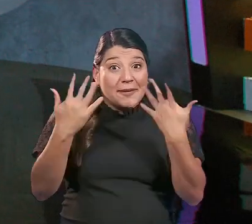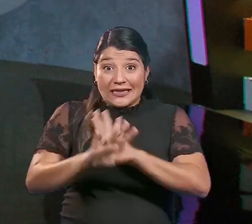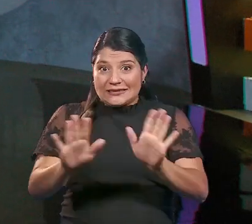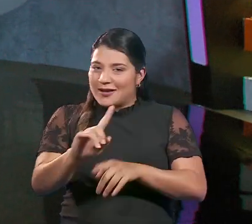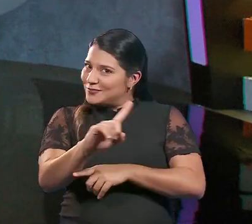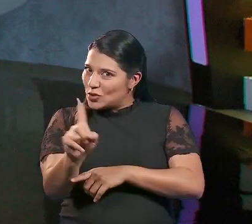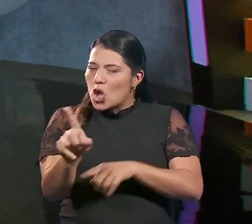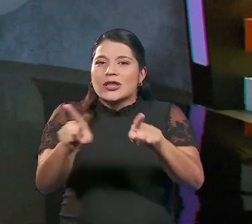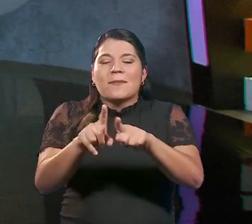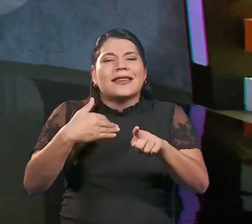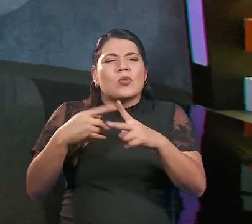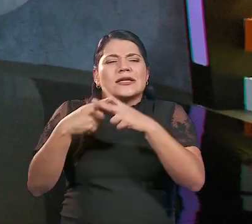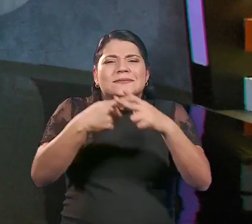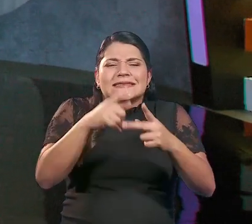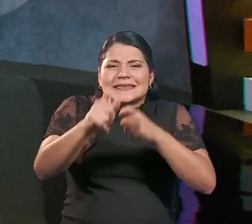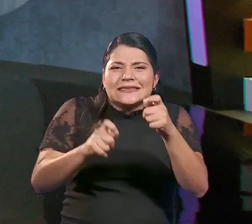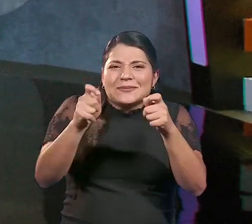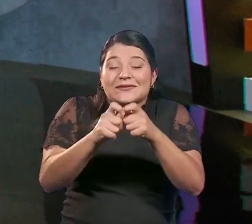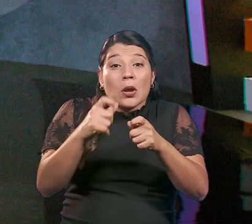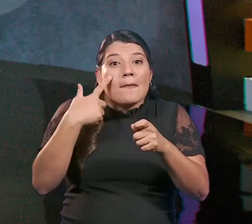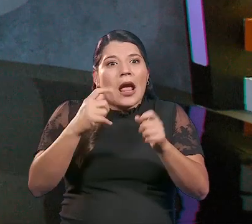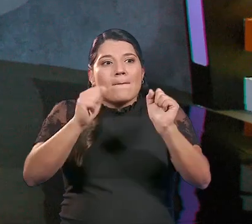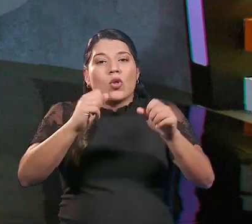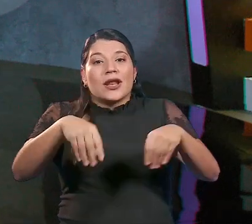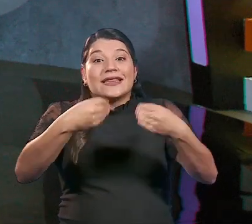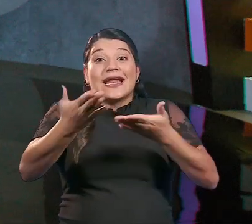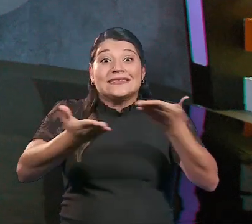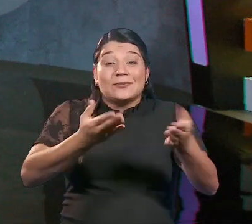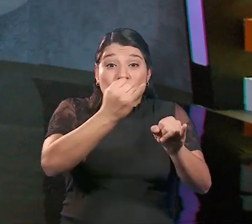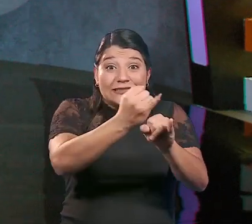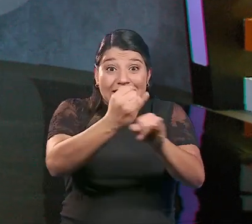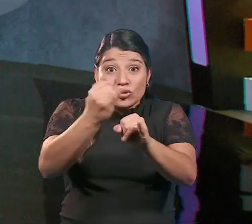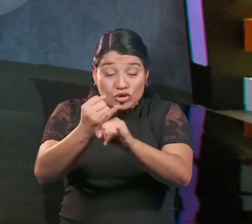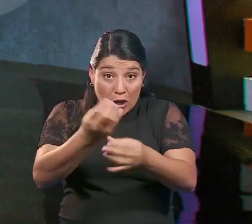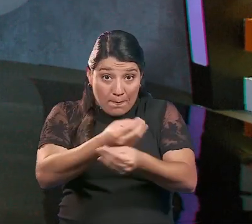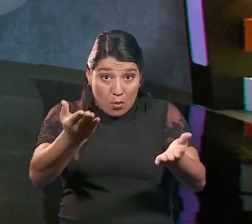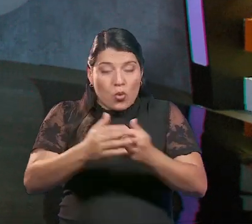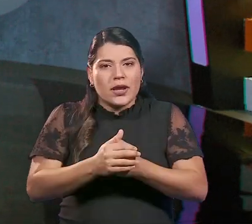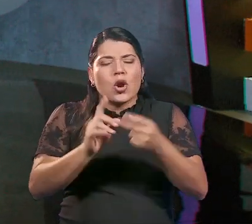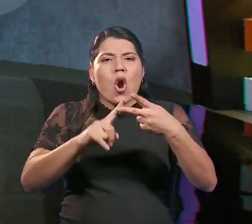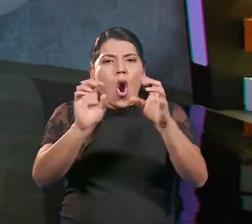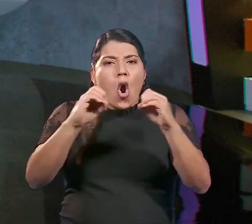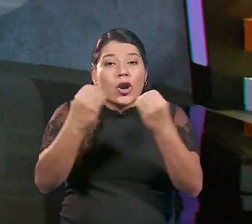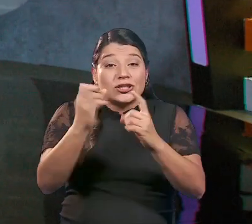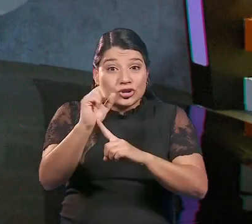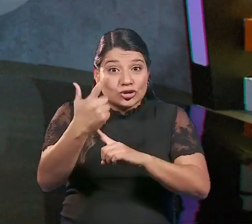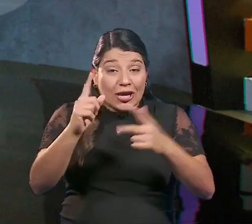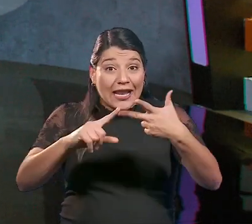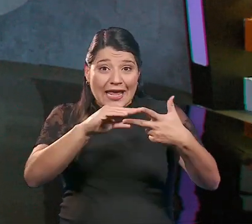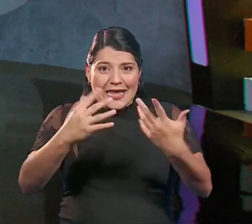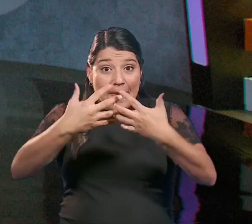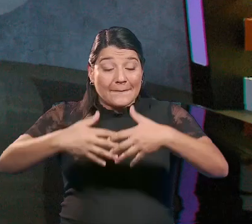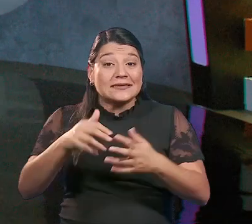Contamos con una línea de crédito específica con la cual brindamos servicio a instituciones del sector público, organizaciones sociales